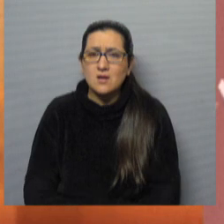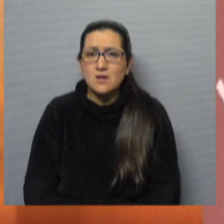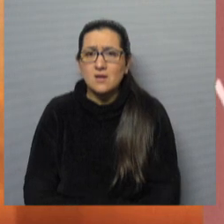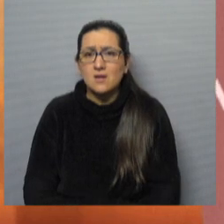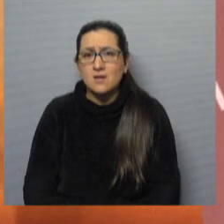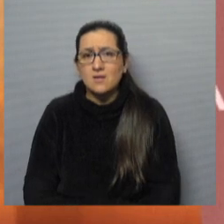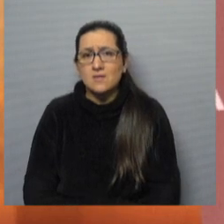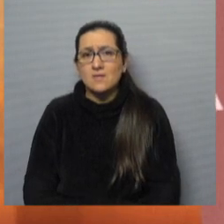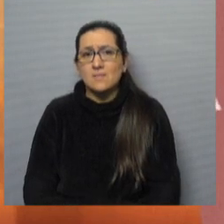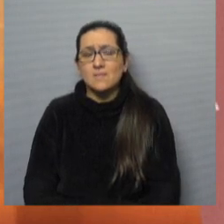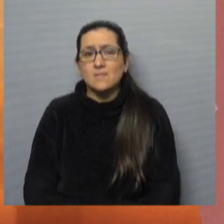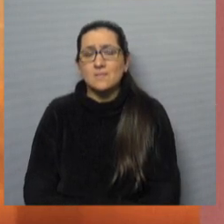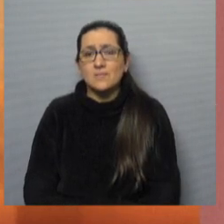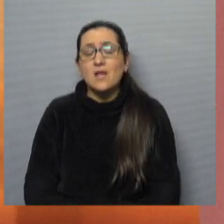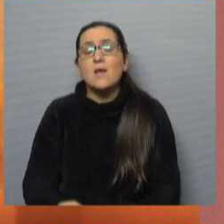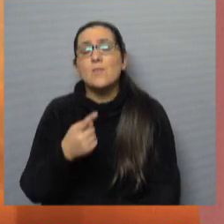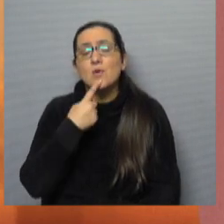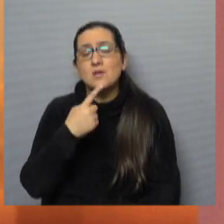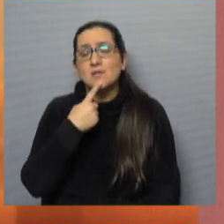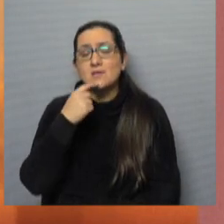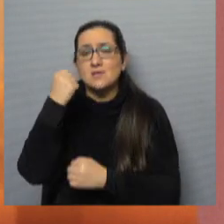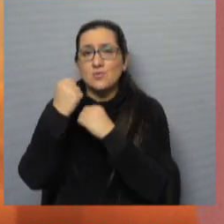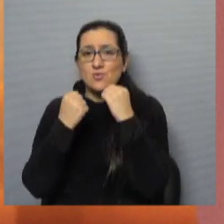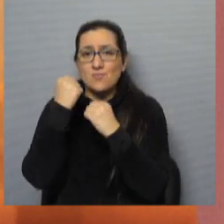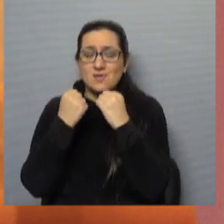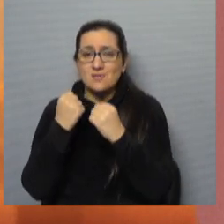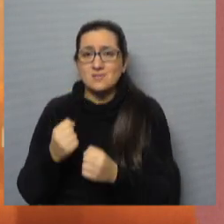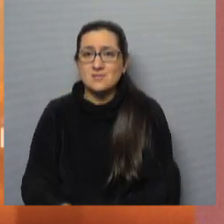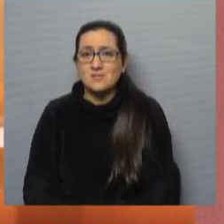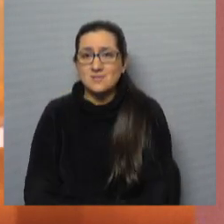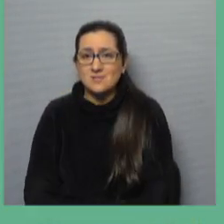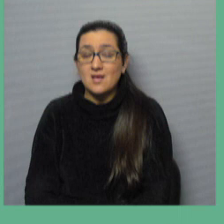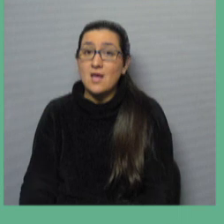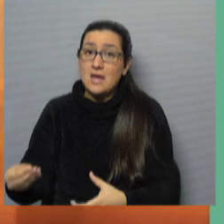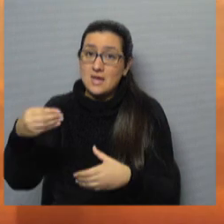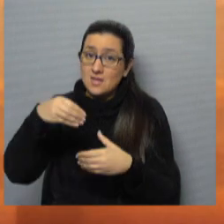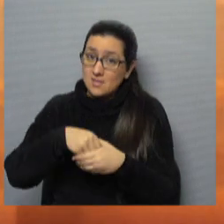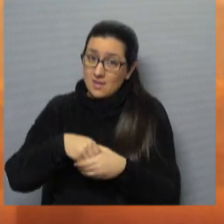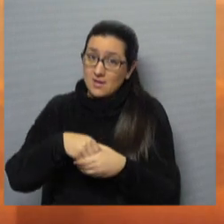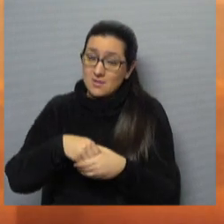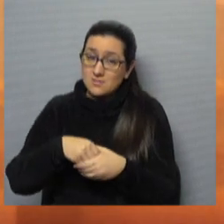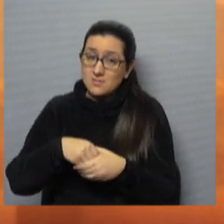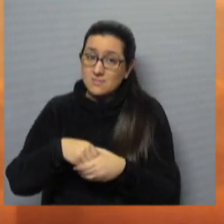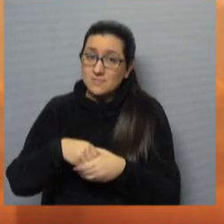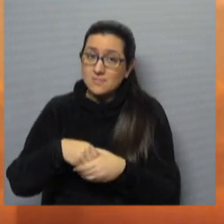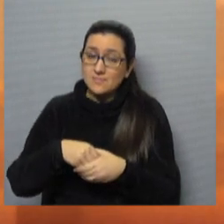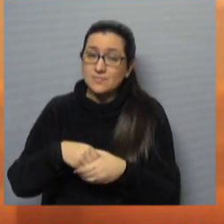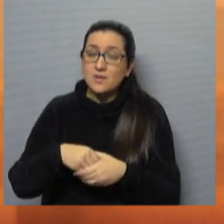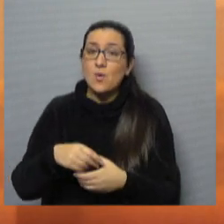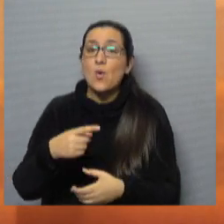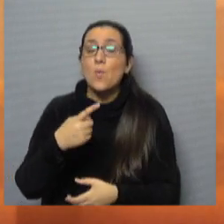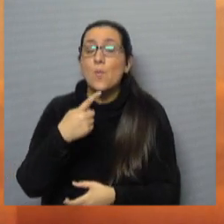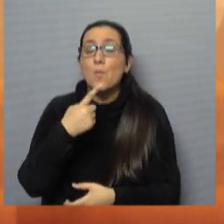plano de las políticas económicas, tanto internas, políticas